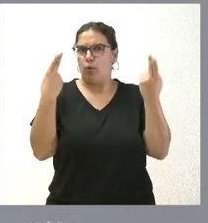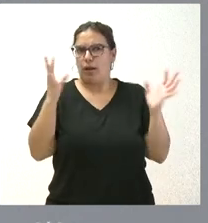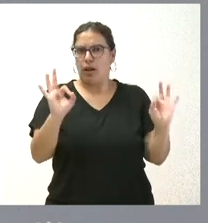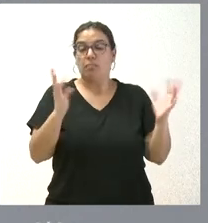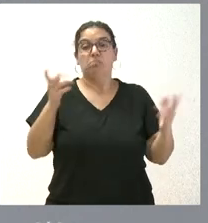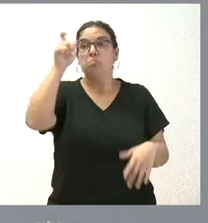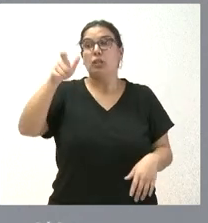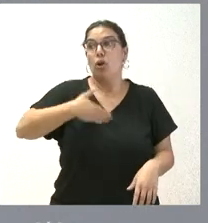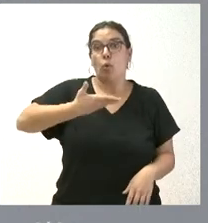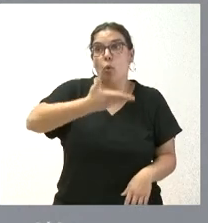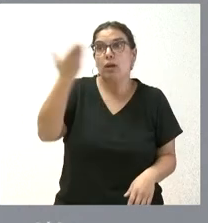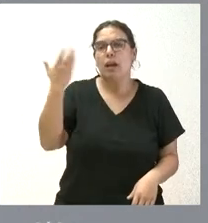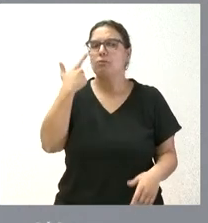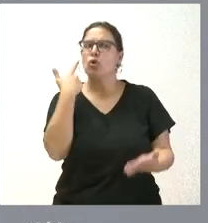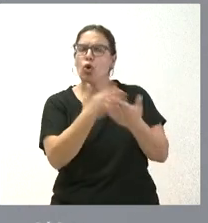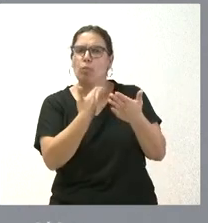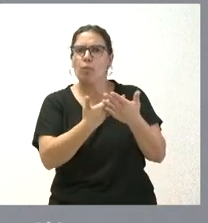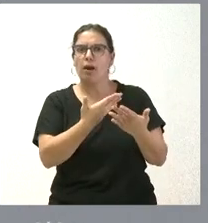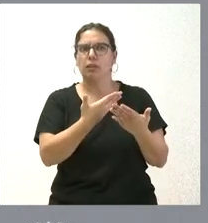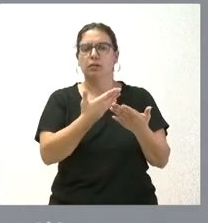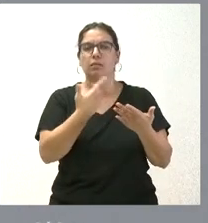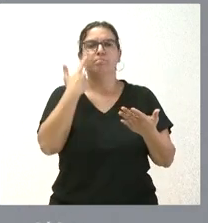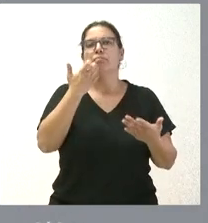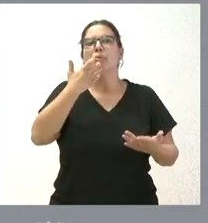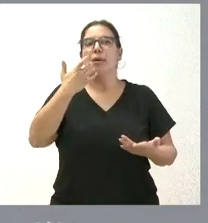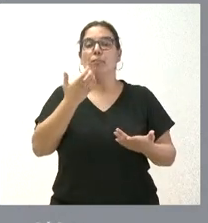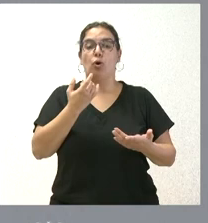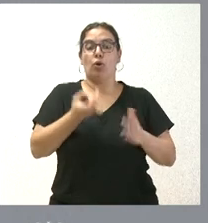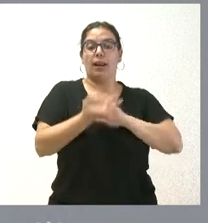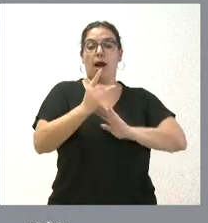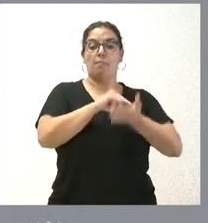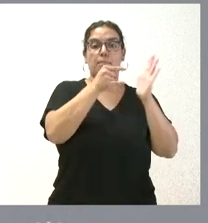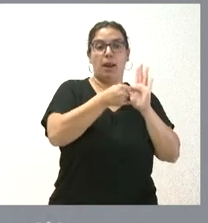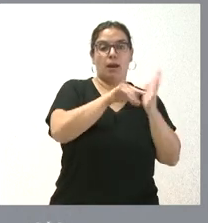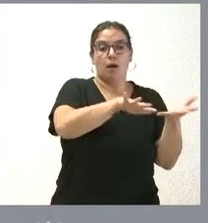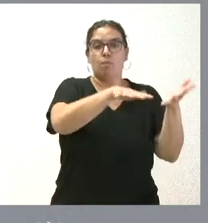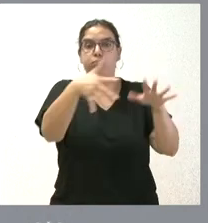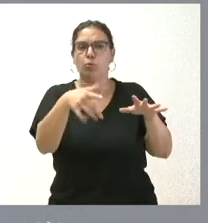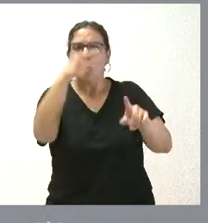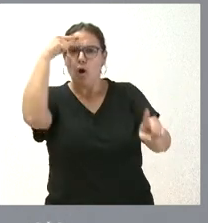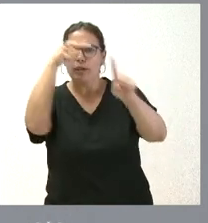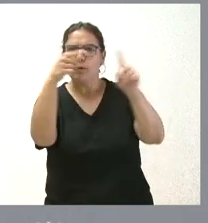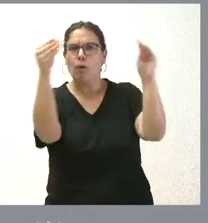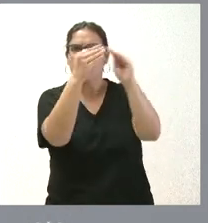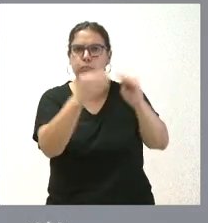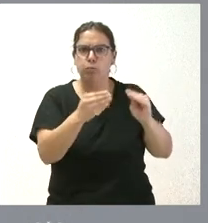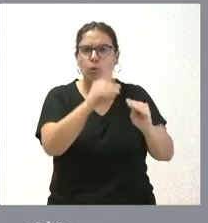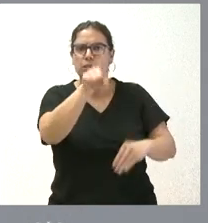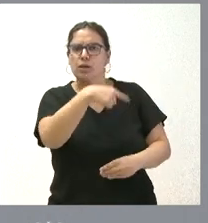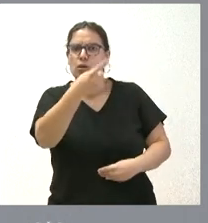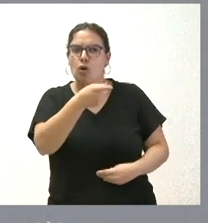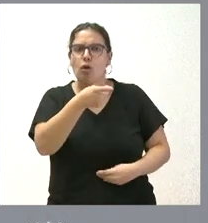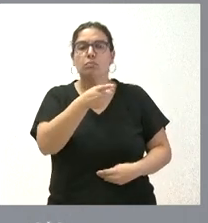será capaz de comprobar cuáles de los planes implantados por la Junta responden correctamente a los objetivos marcados y, por tanto,